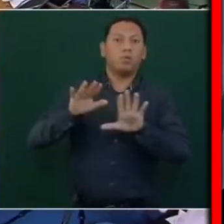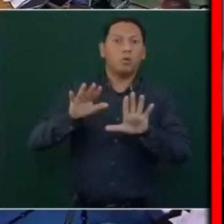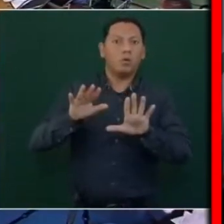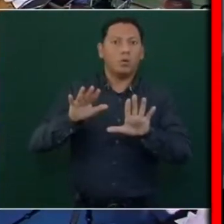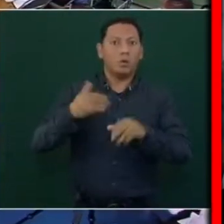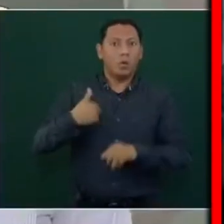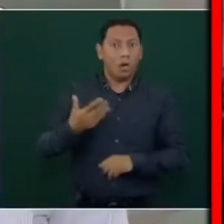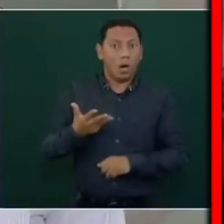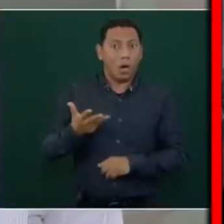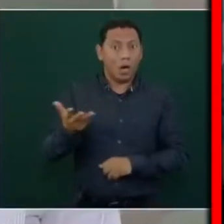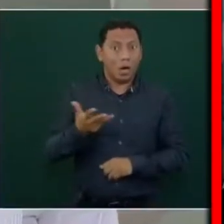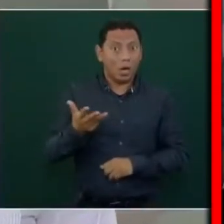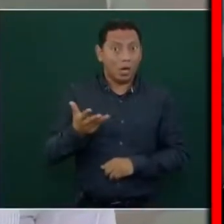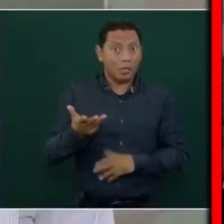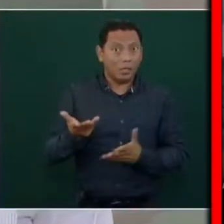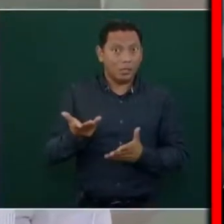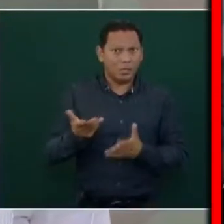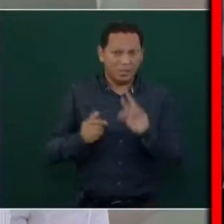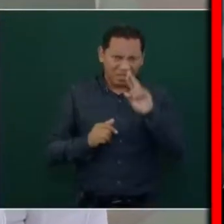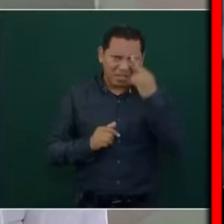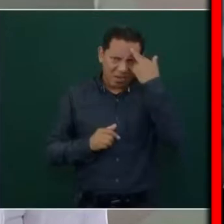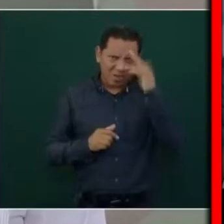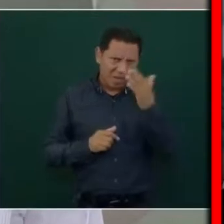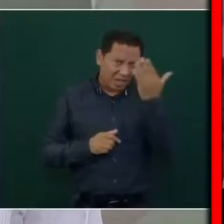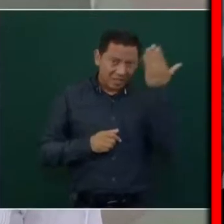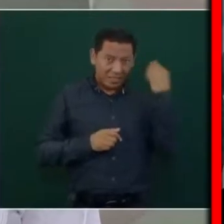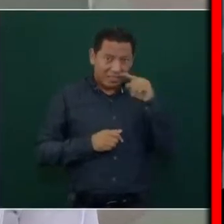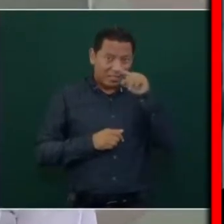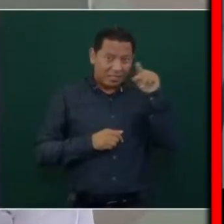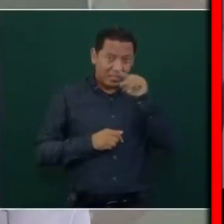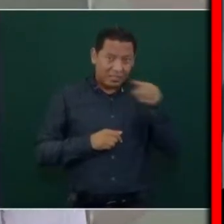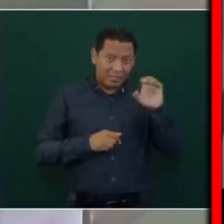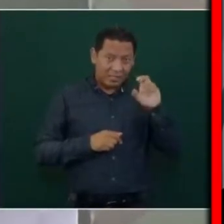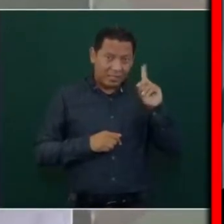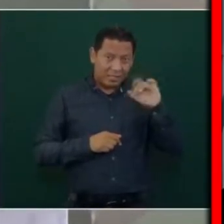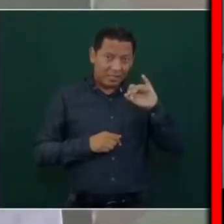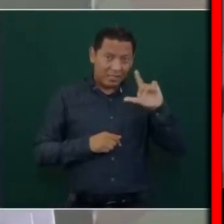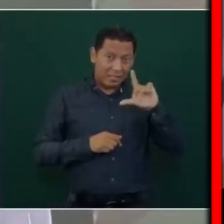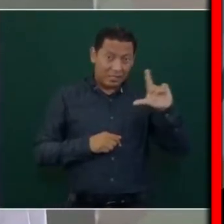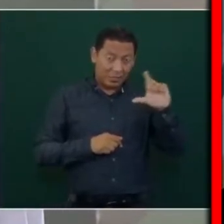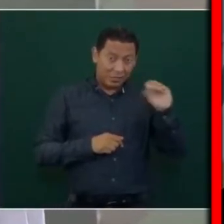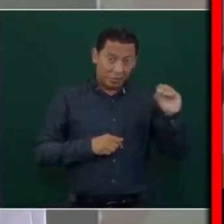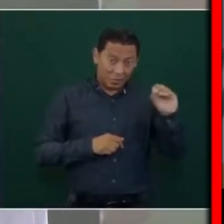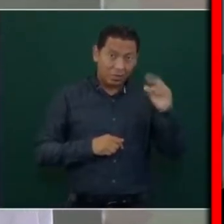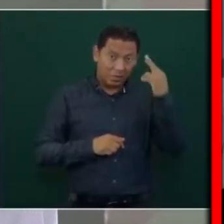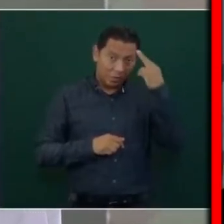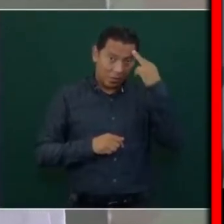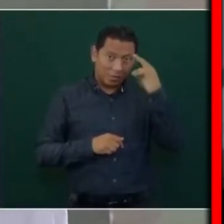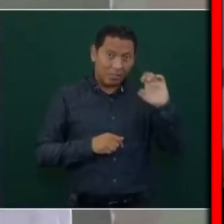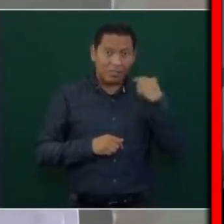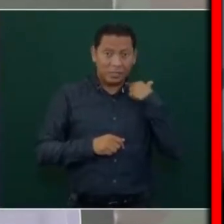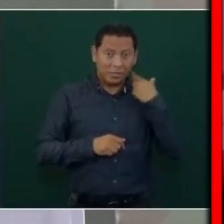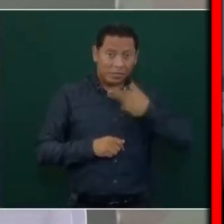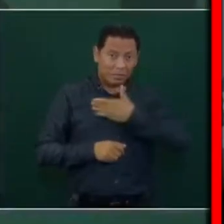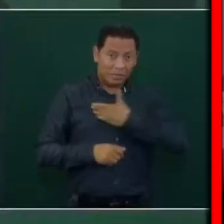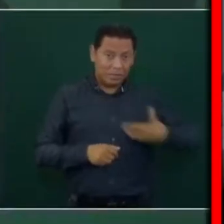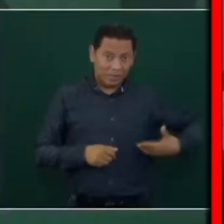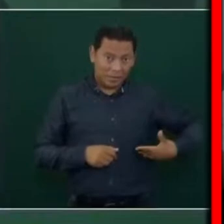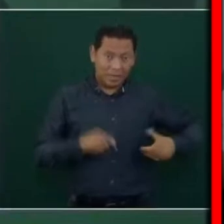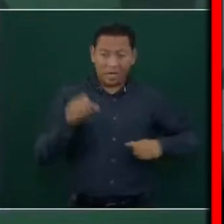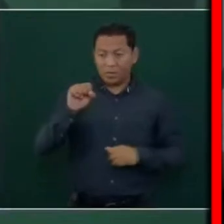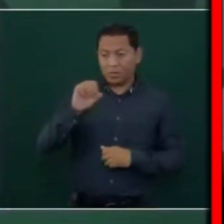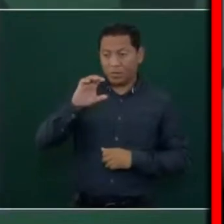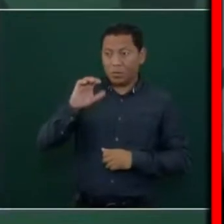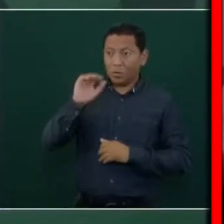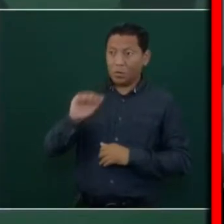llevó a la práctica cedillo de desaparecer la Suprema Corte y